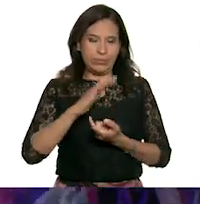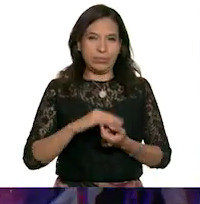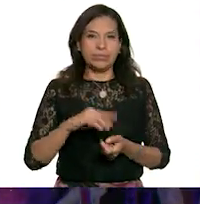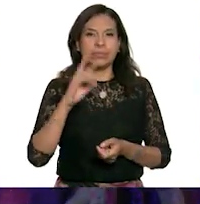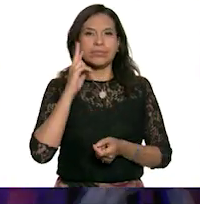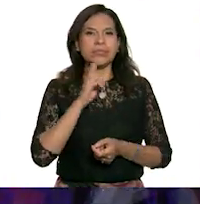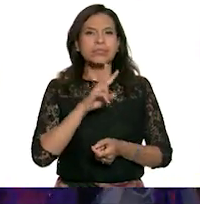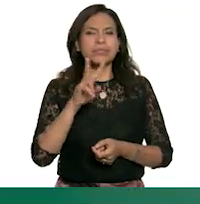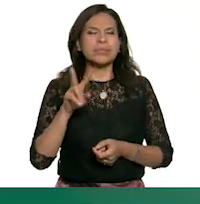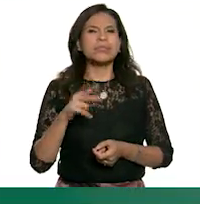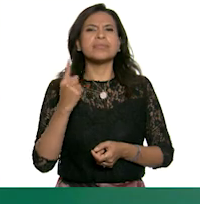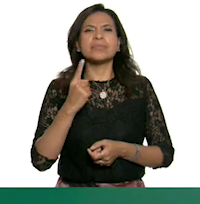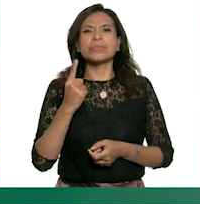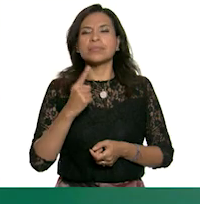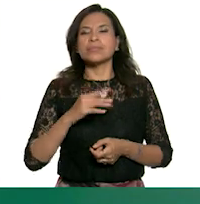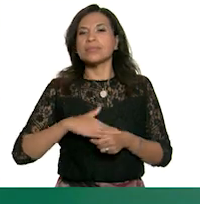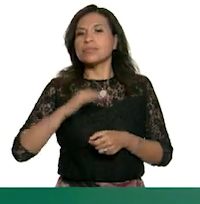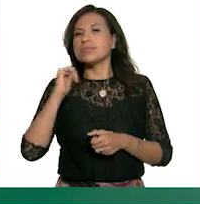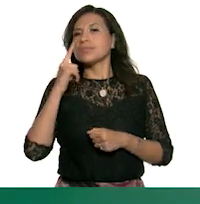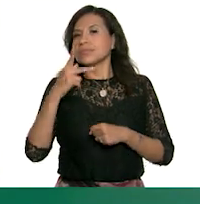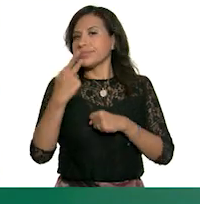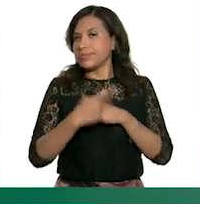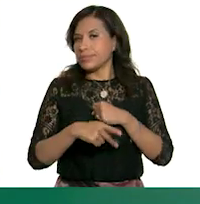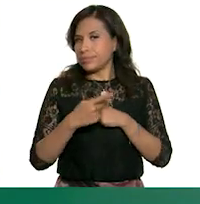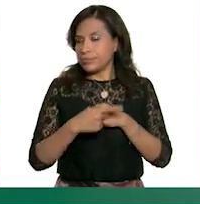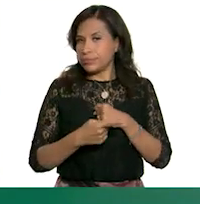Revisa qué es lo que te amenaza.